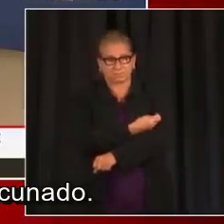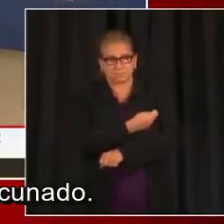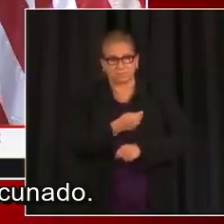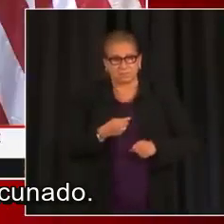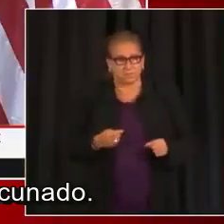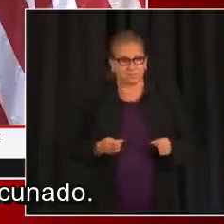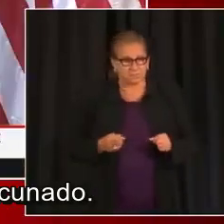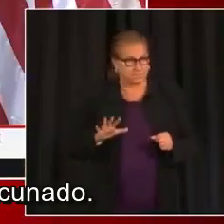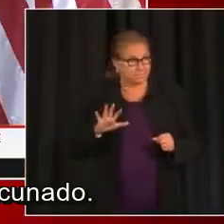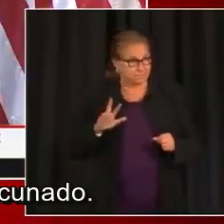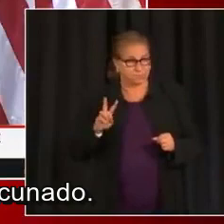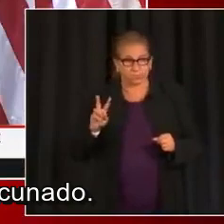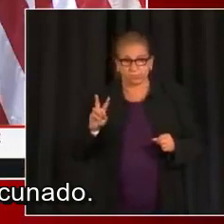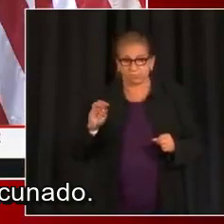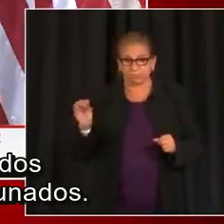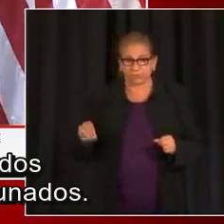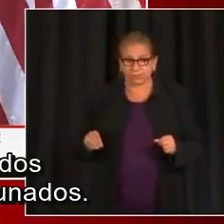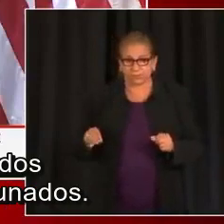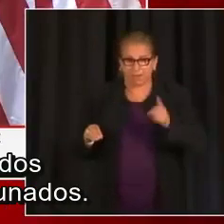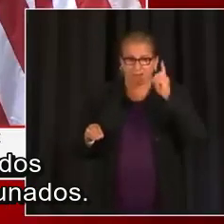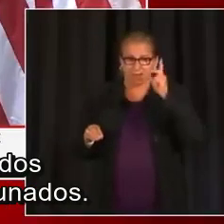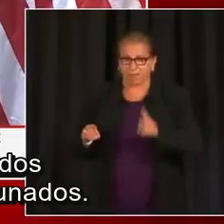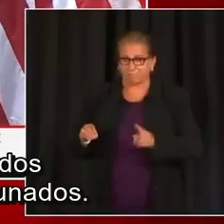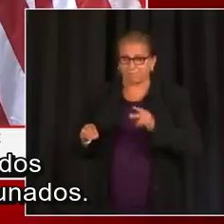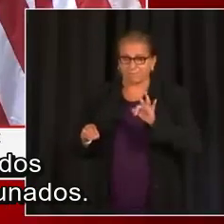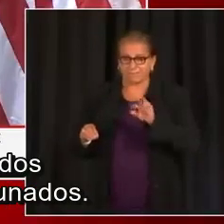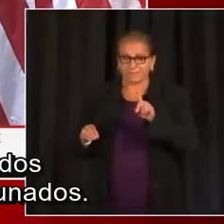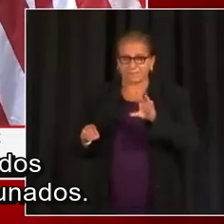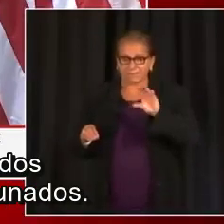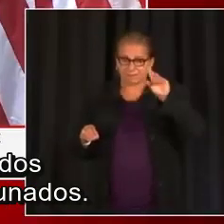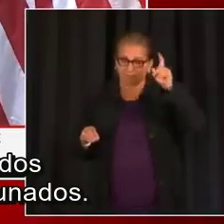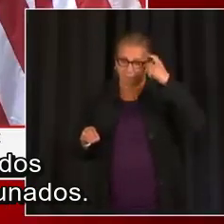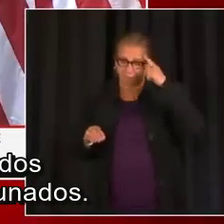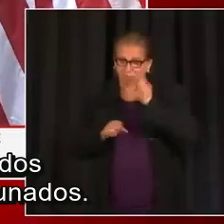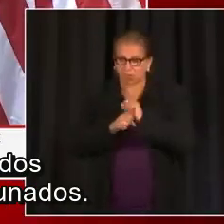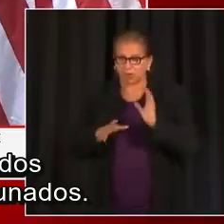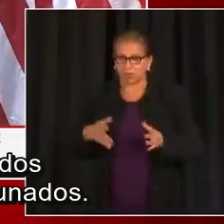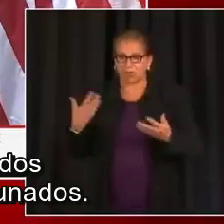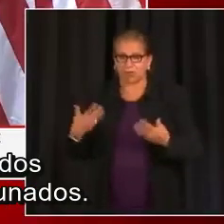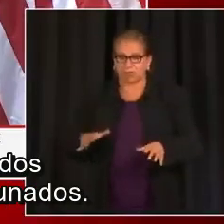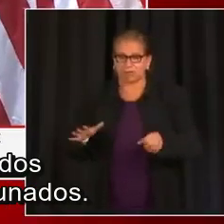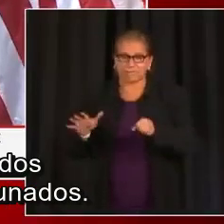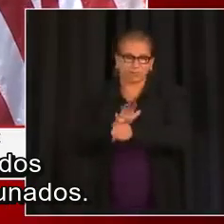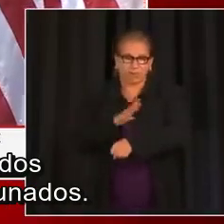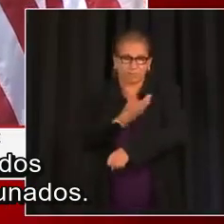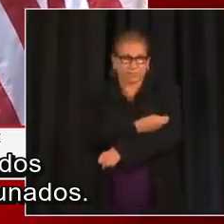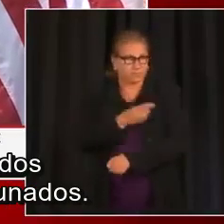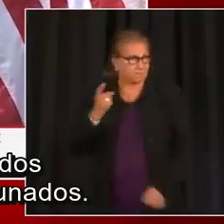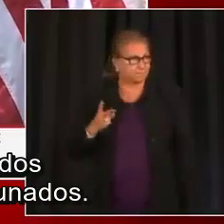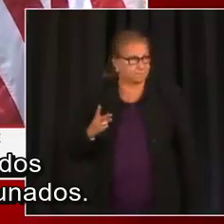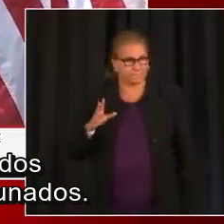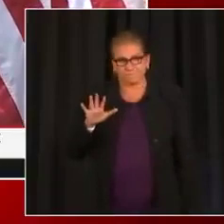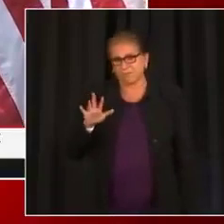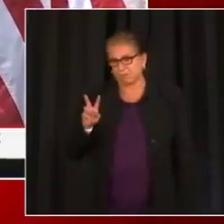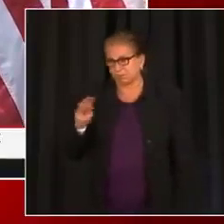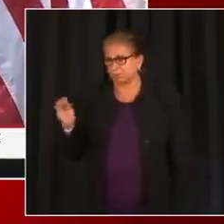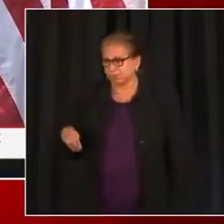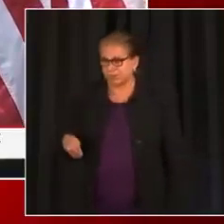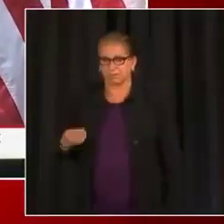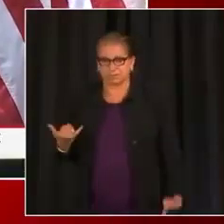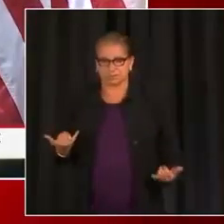% de ellos están totalmente vacunados, es decir, 52% de los empleados del gobierno están totalmente vacunados.